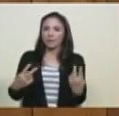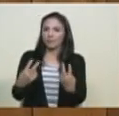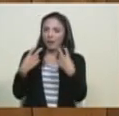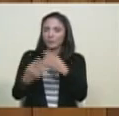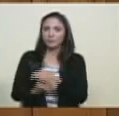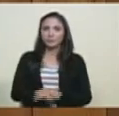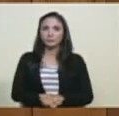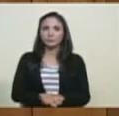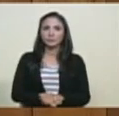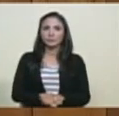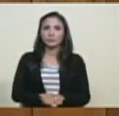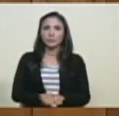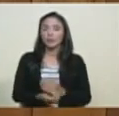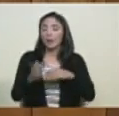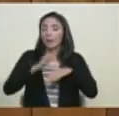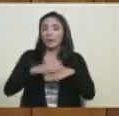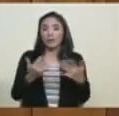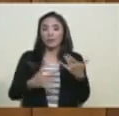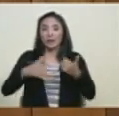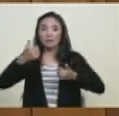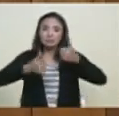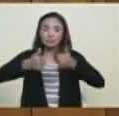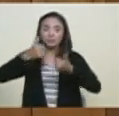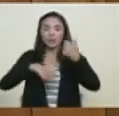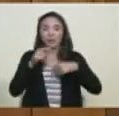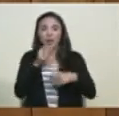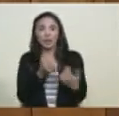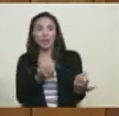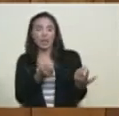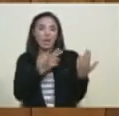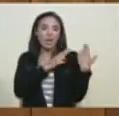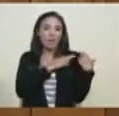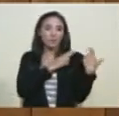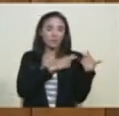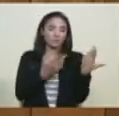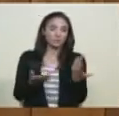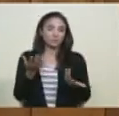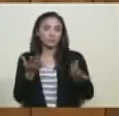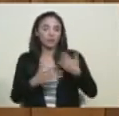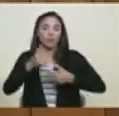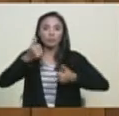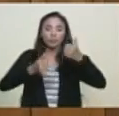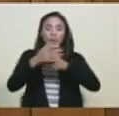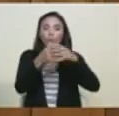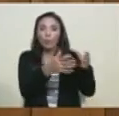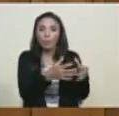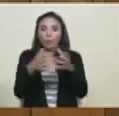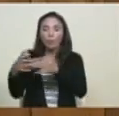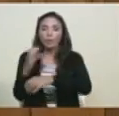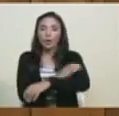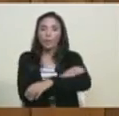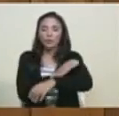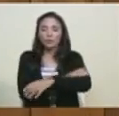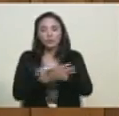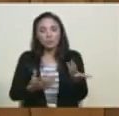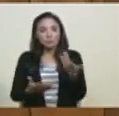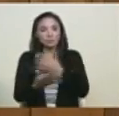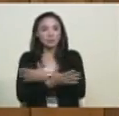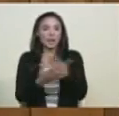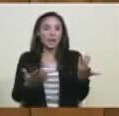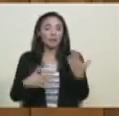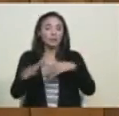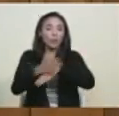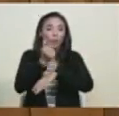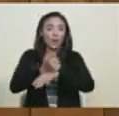Porque de verdad la competencia de Egos dentro de la Florida, entre los grupos de la ultraderecha, terrorista y